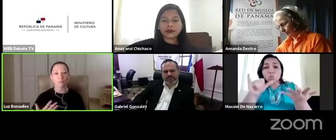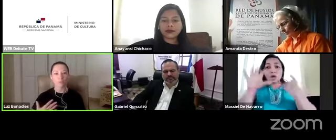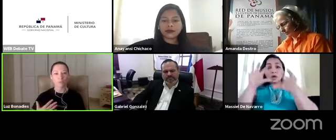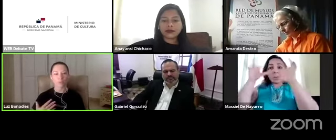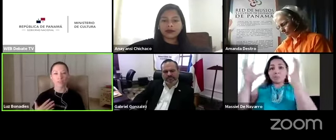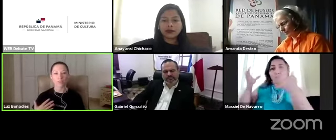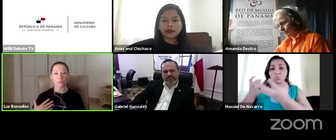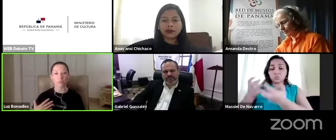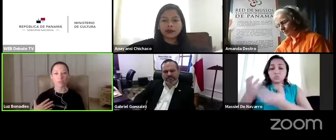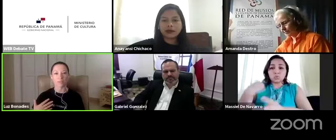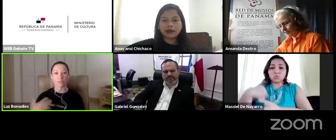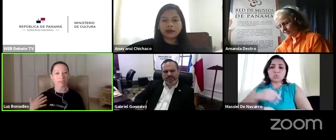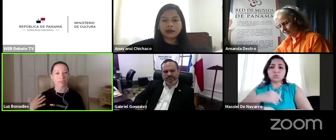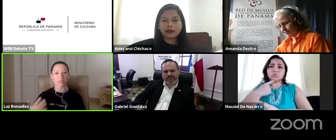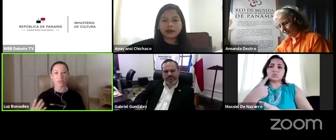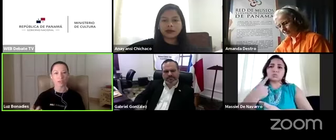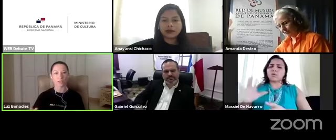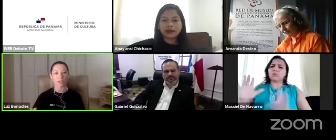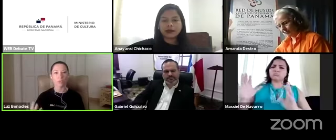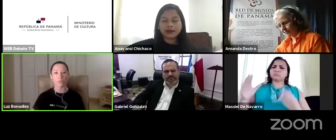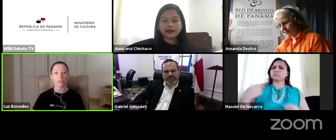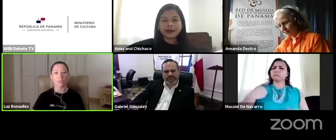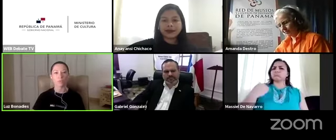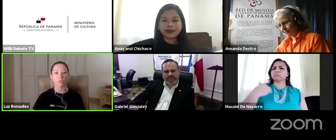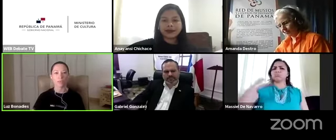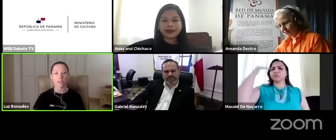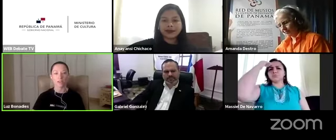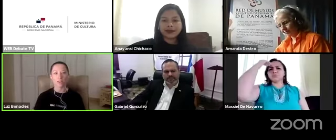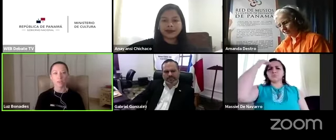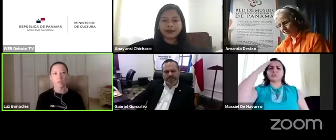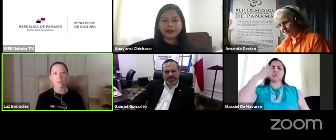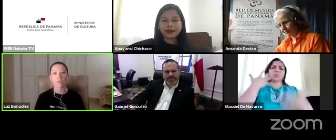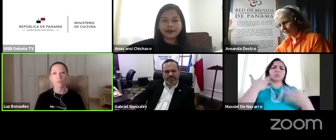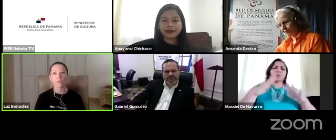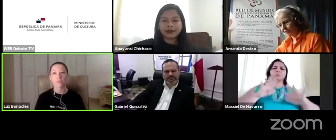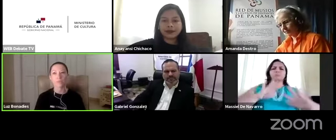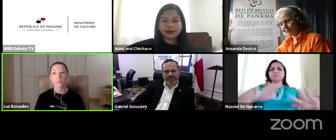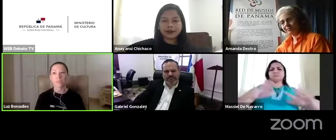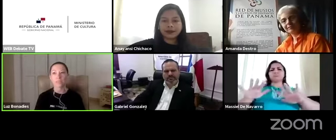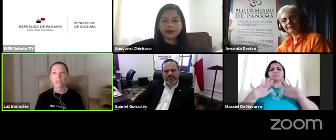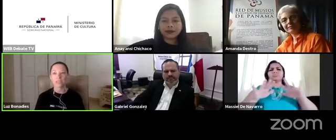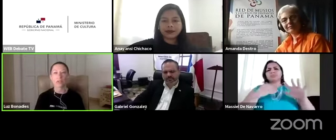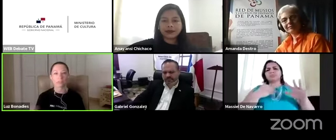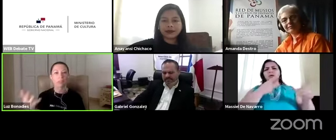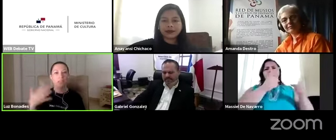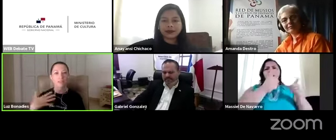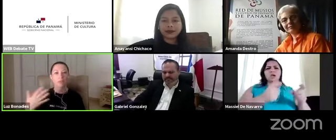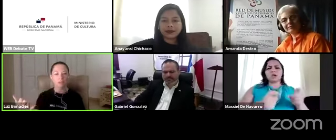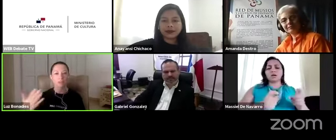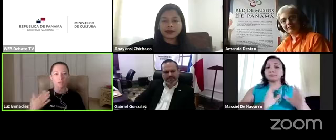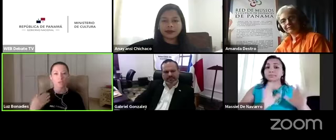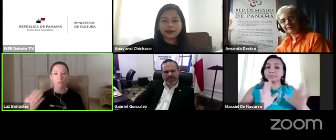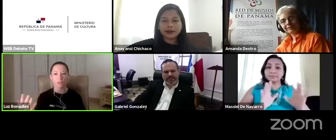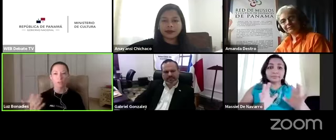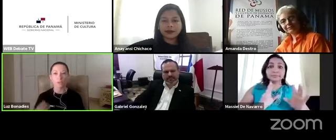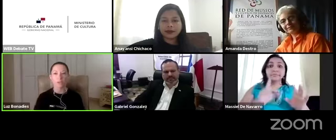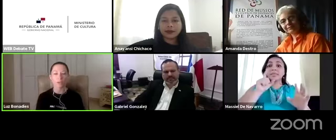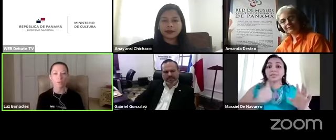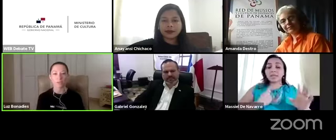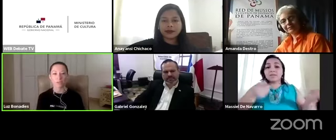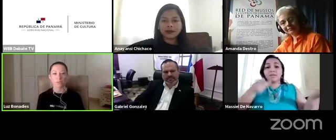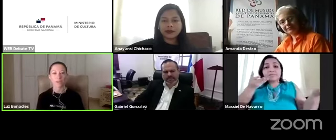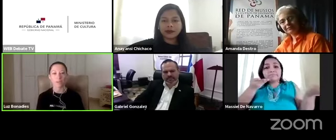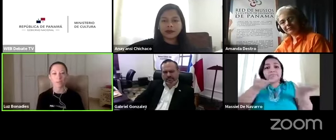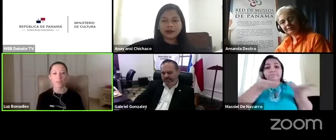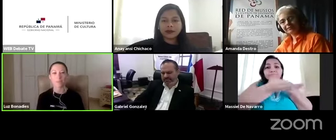ser un poco prepotentes y pensamos que sabemos lo que es bueno para los visitantes y creo que también debe haber una relación de dos vías